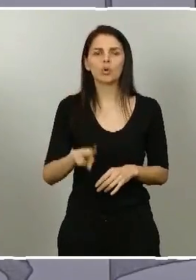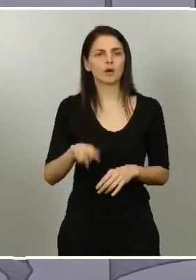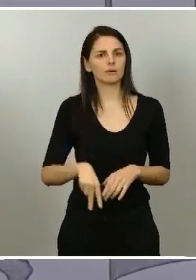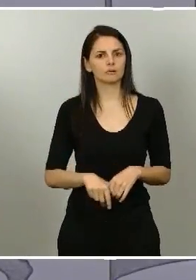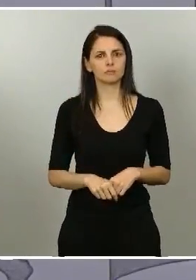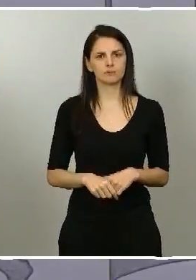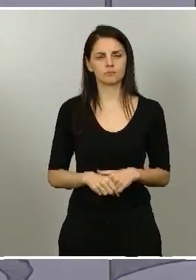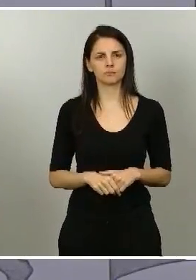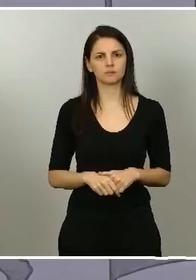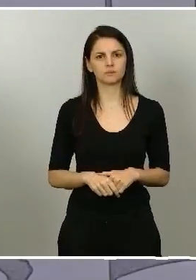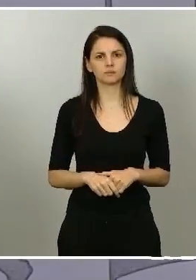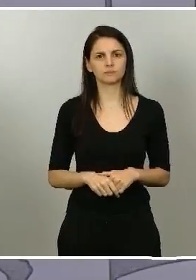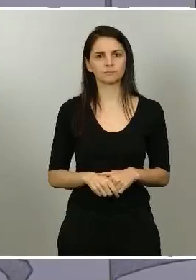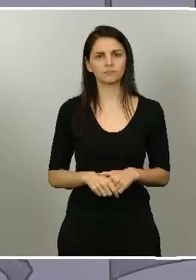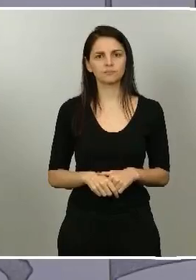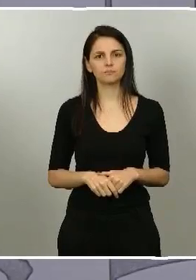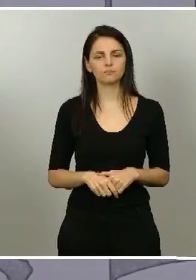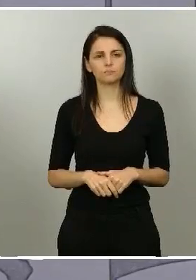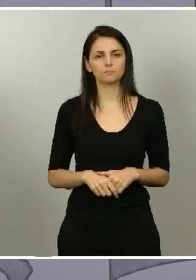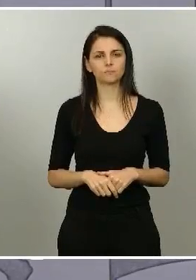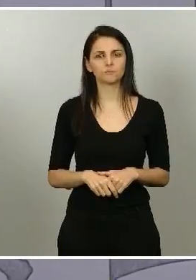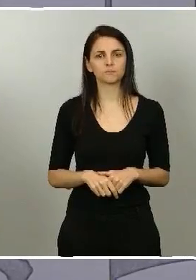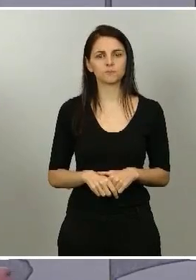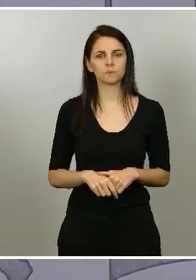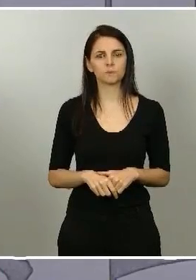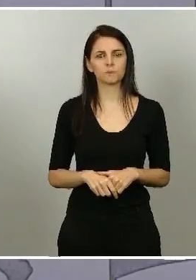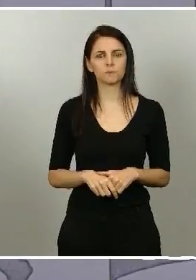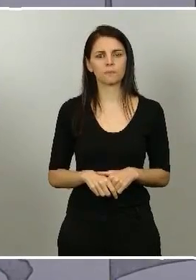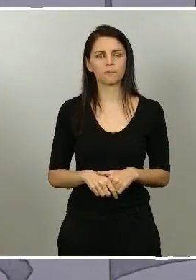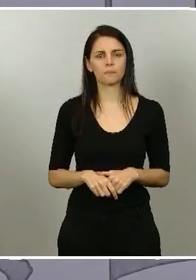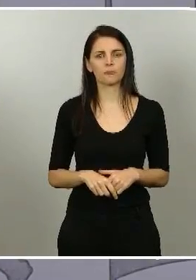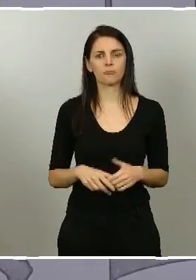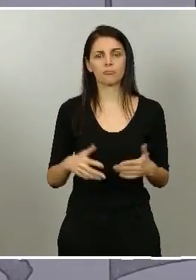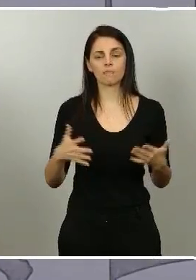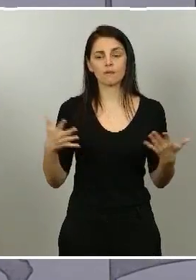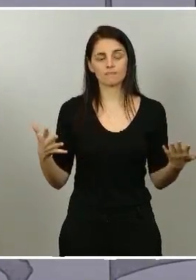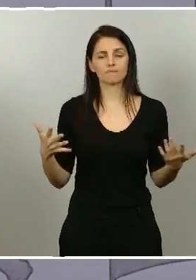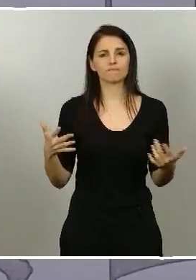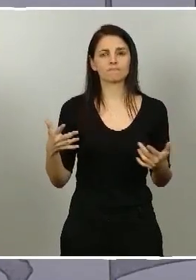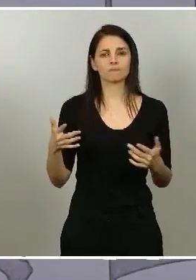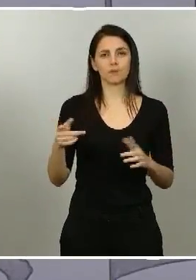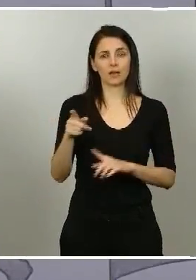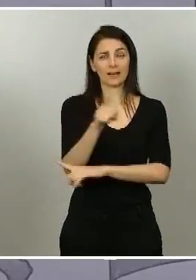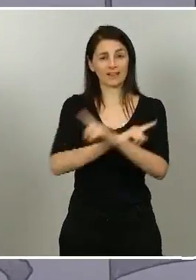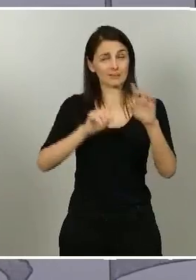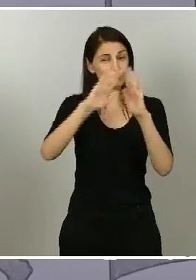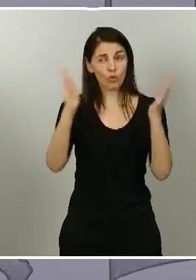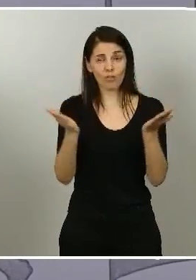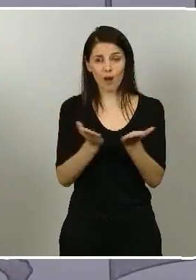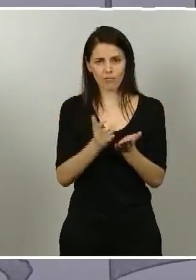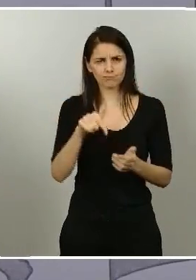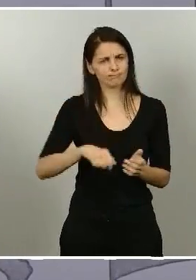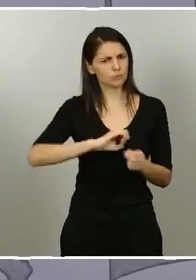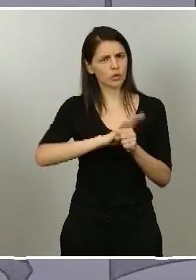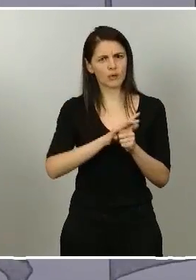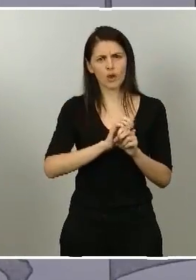Cuando nos hemos sobrepuesto a la peor crisis mundial en un siglo, vale la pena que no nos dejemos distraer